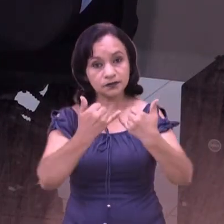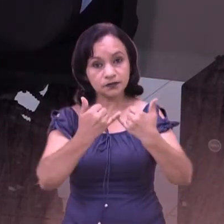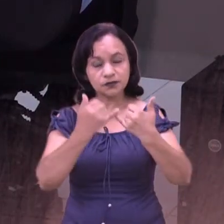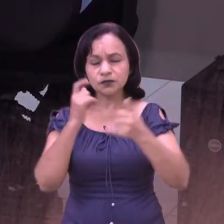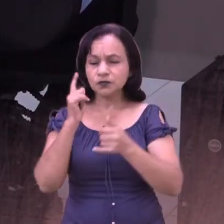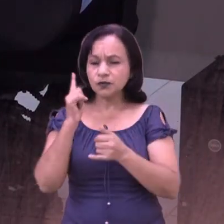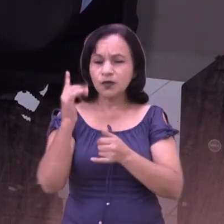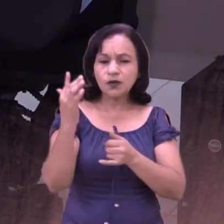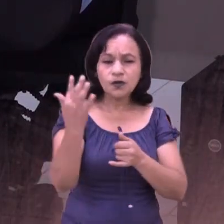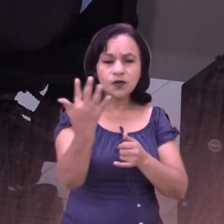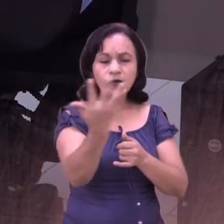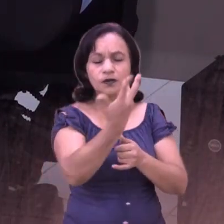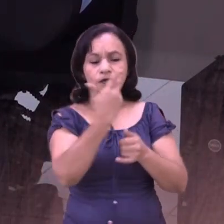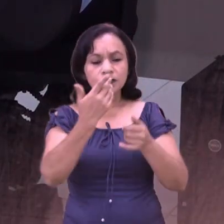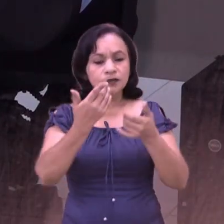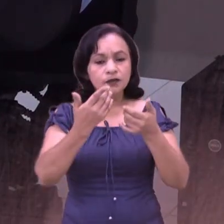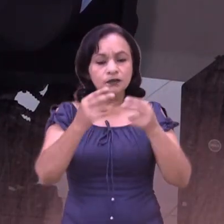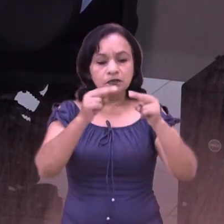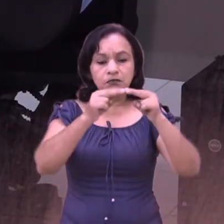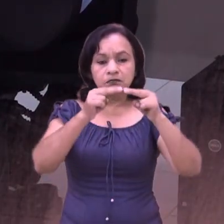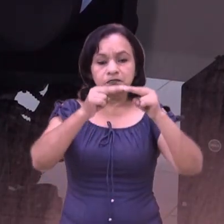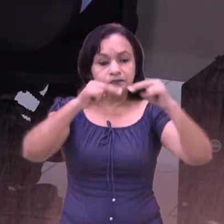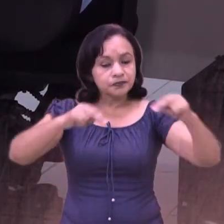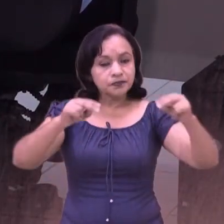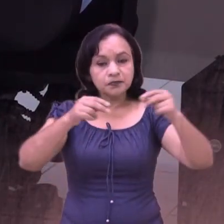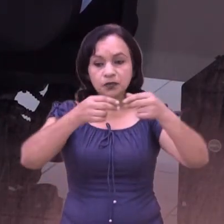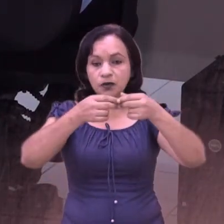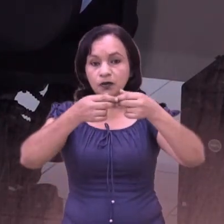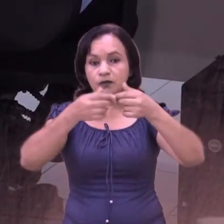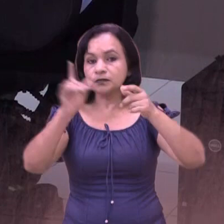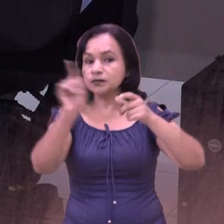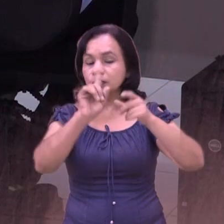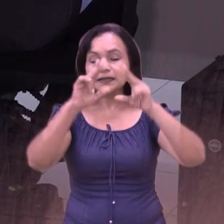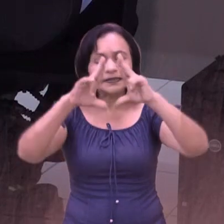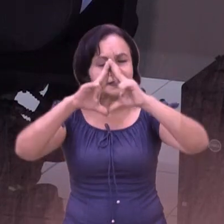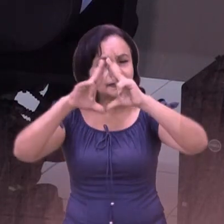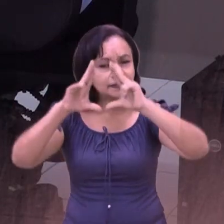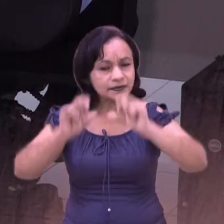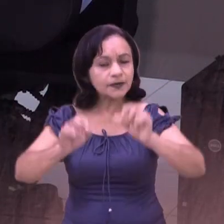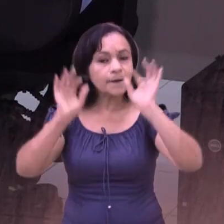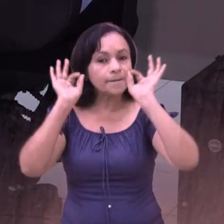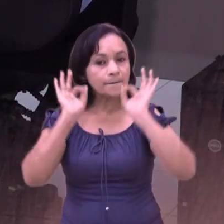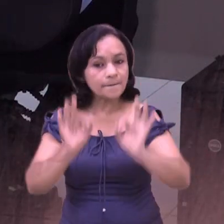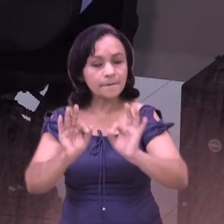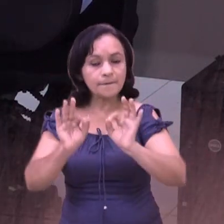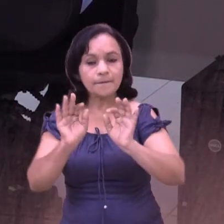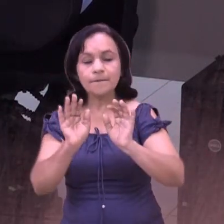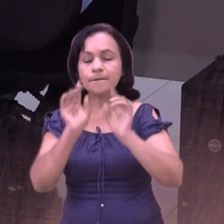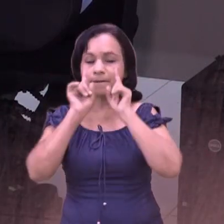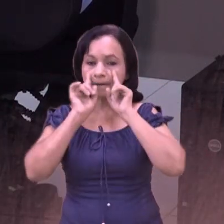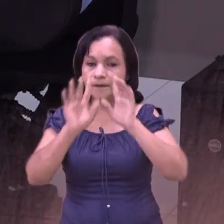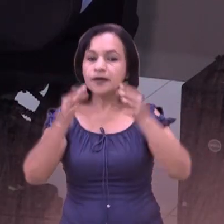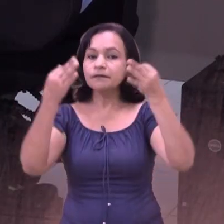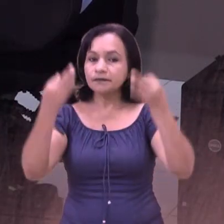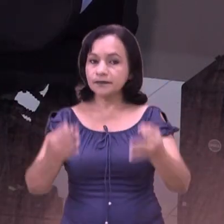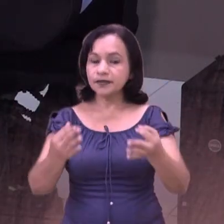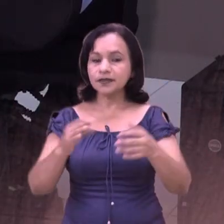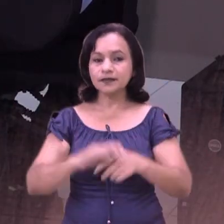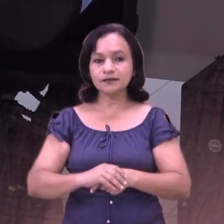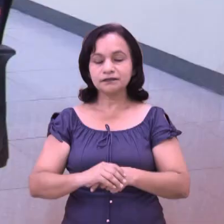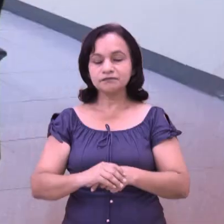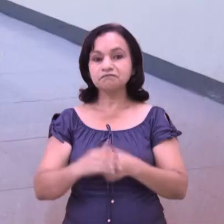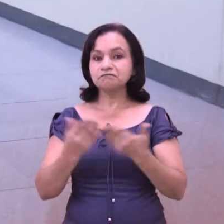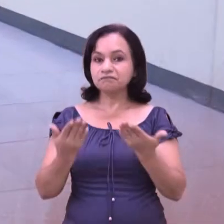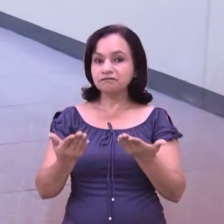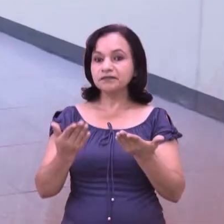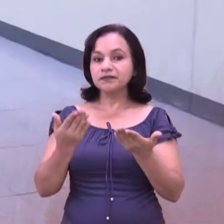de tal manera que no nos quede ningún cabo suelto, como diríamos, para asegurar de que el país cada vez sea un país más